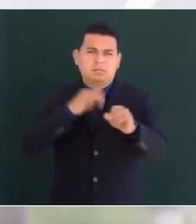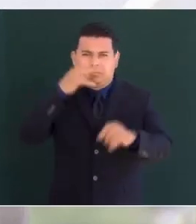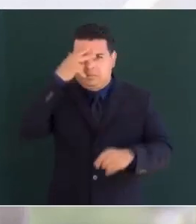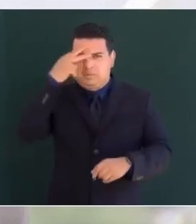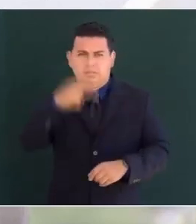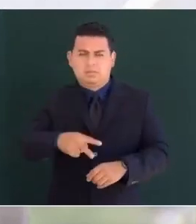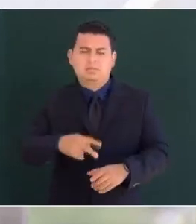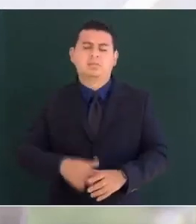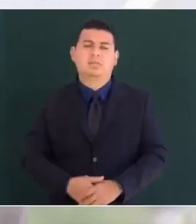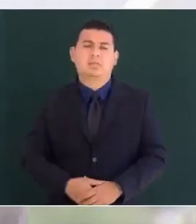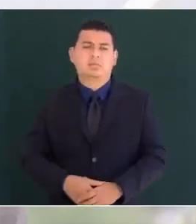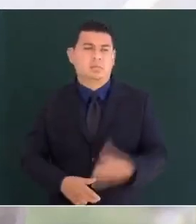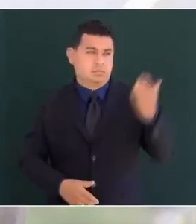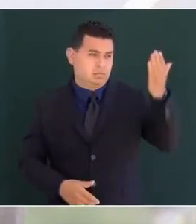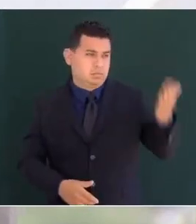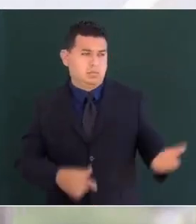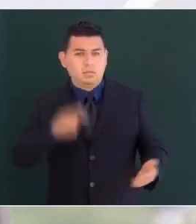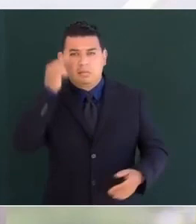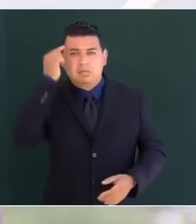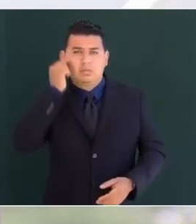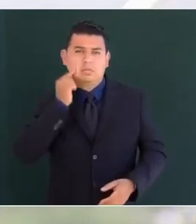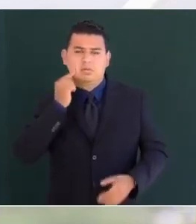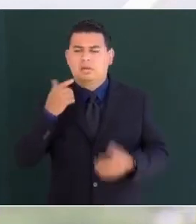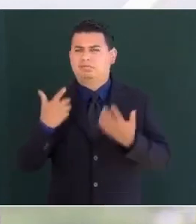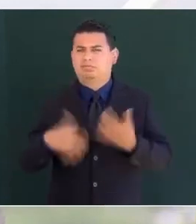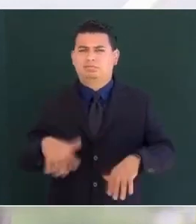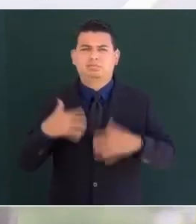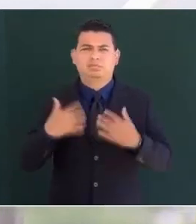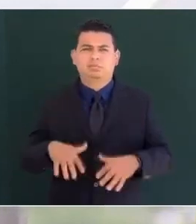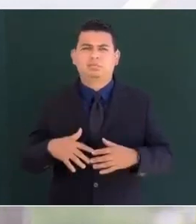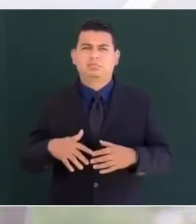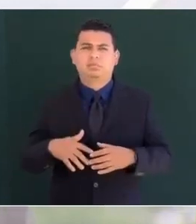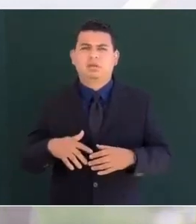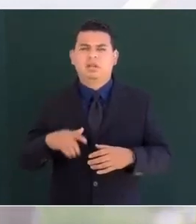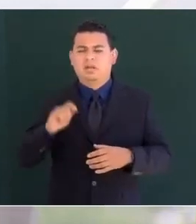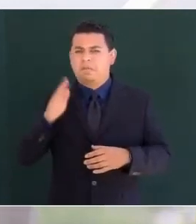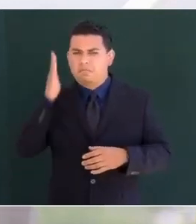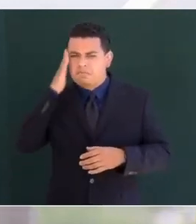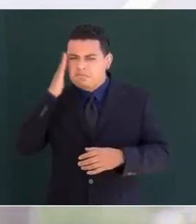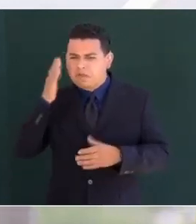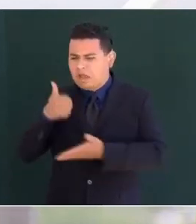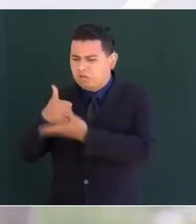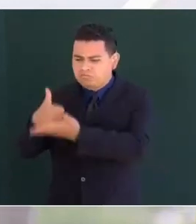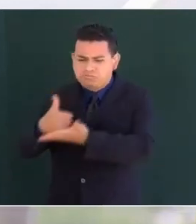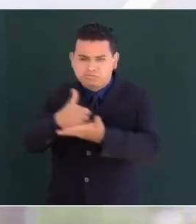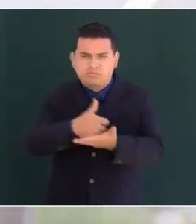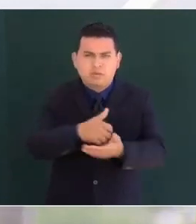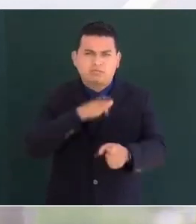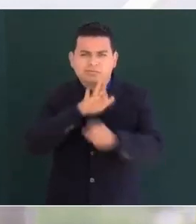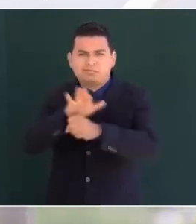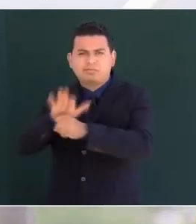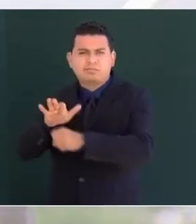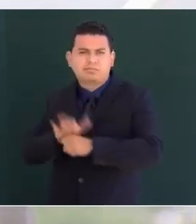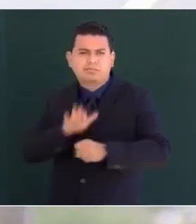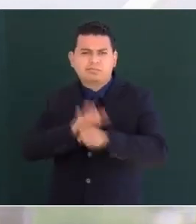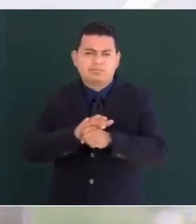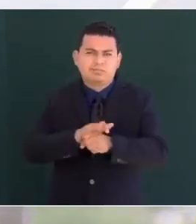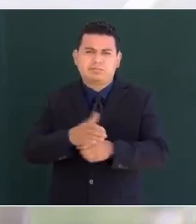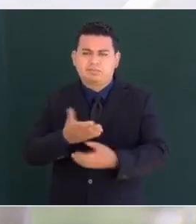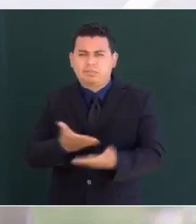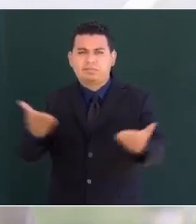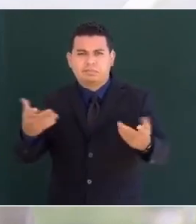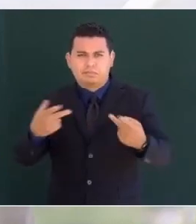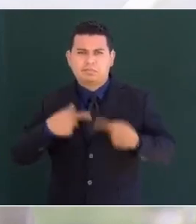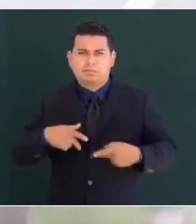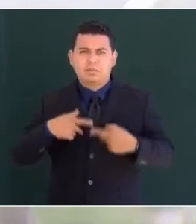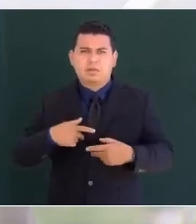fue un líder de la gente que vivió y murió por sus